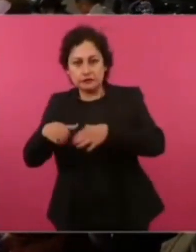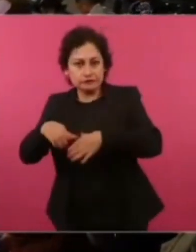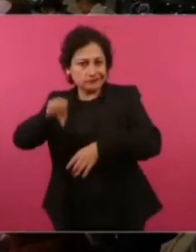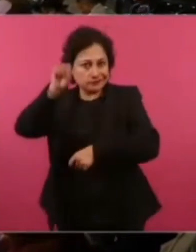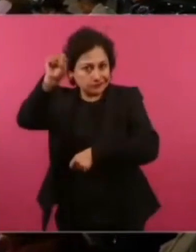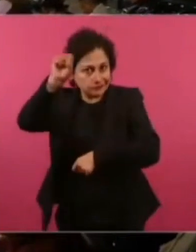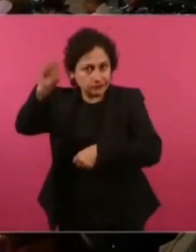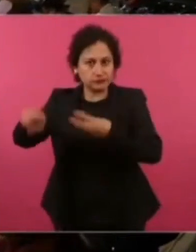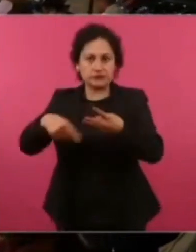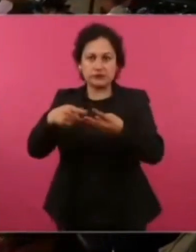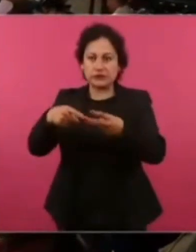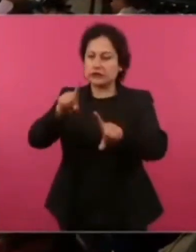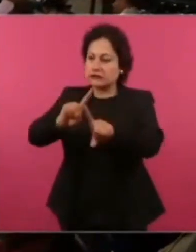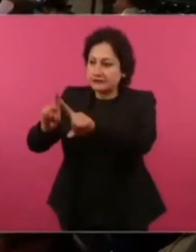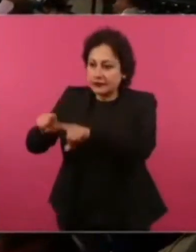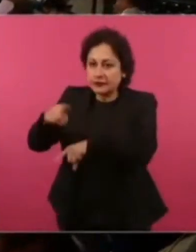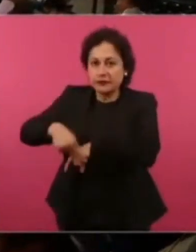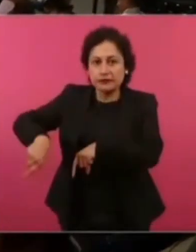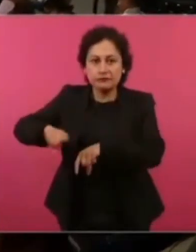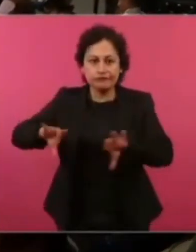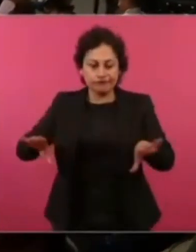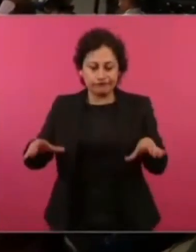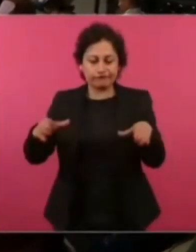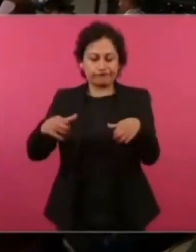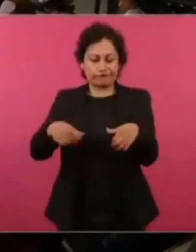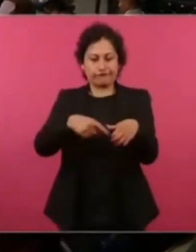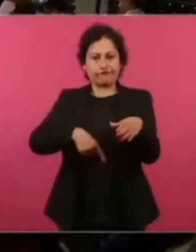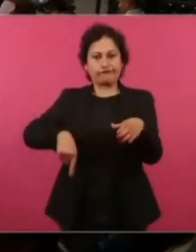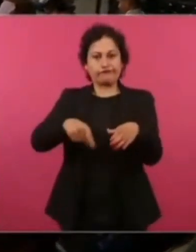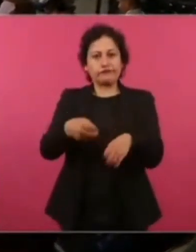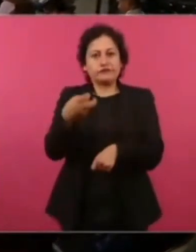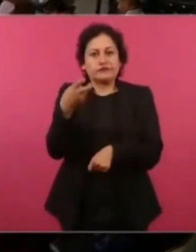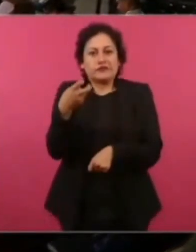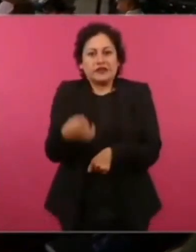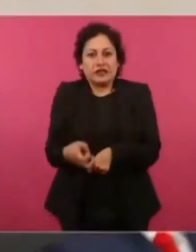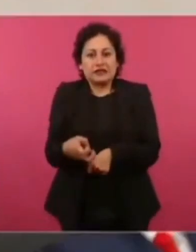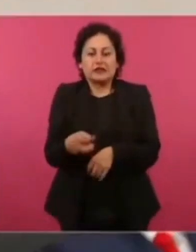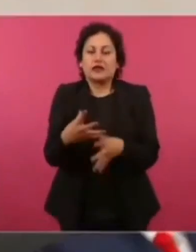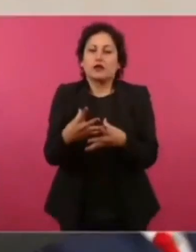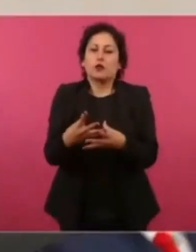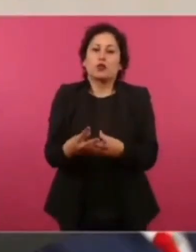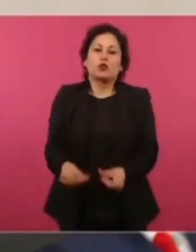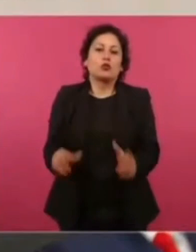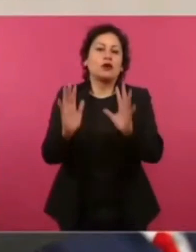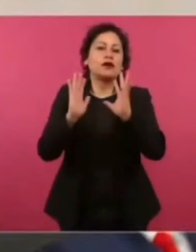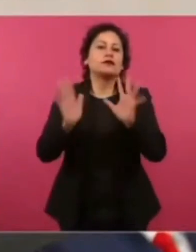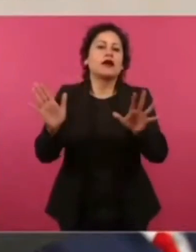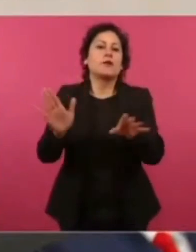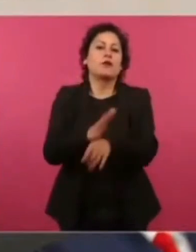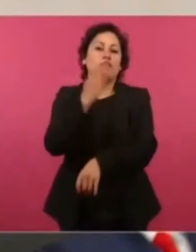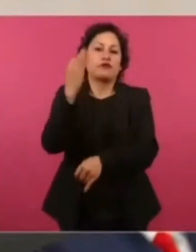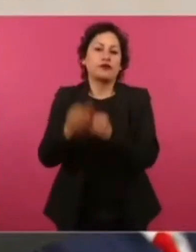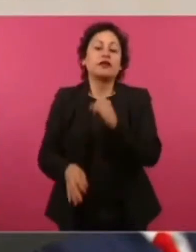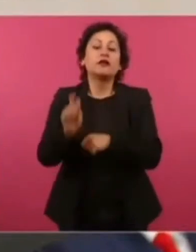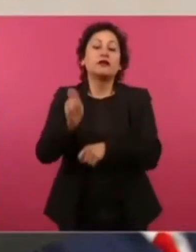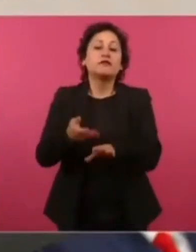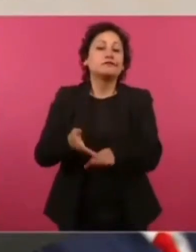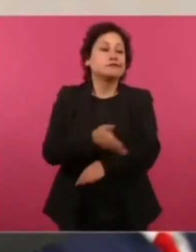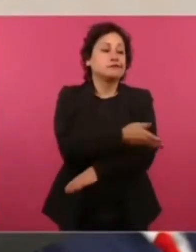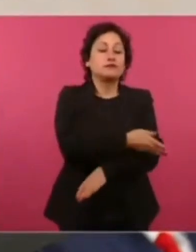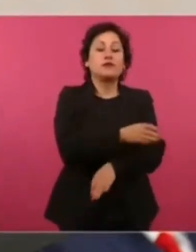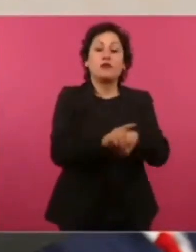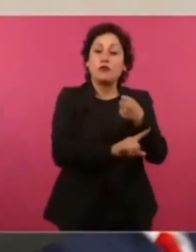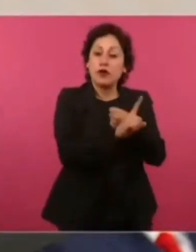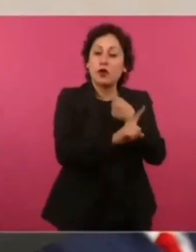presentes, se ha logrado la solución a un viejo problema que parecía imposible. El día